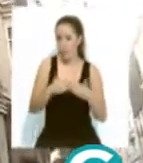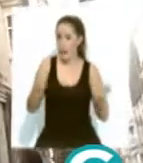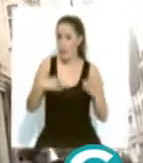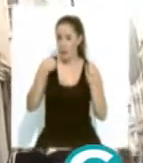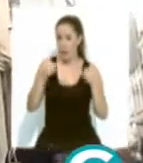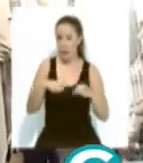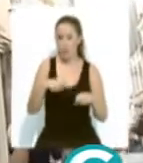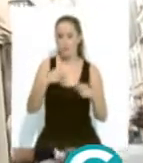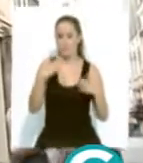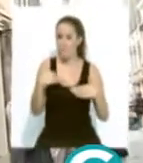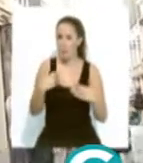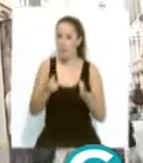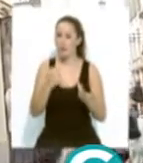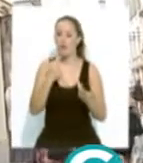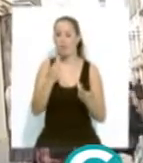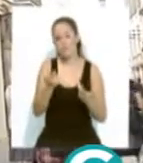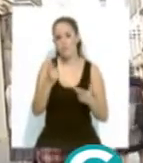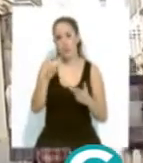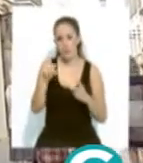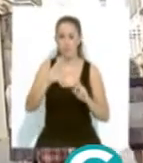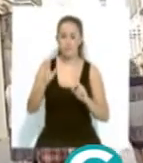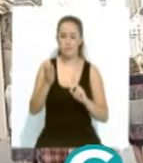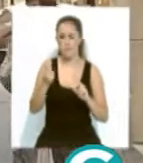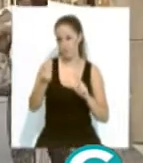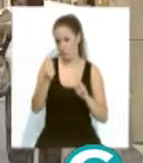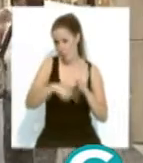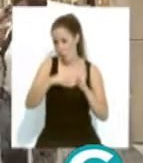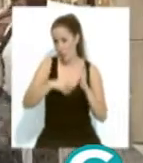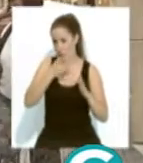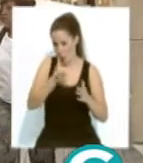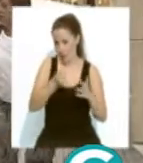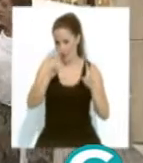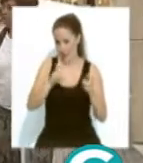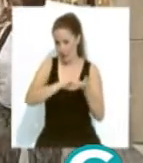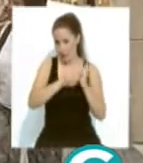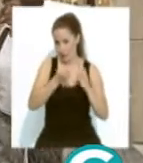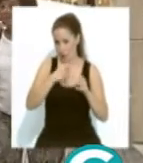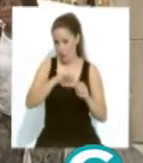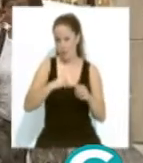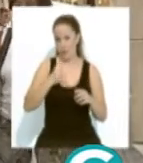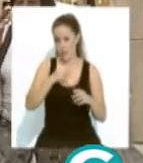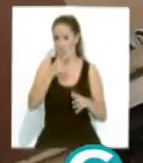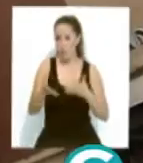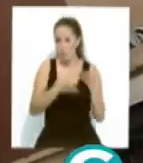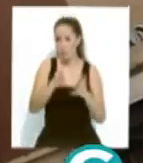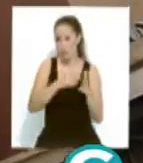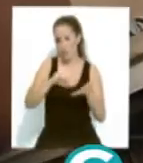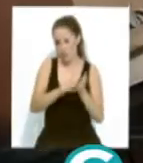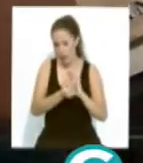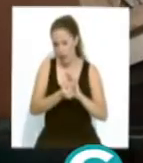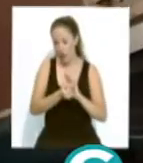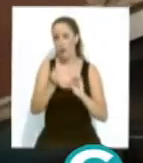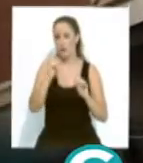los permisos pertinentes, derivará a su vez en una sanción al técnico privado correspondiente, ya que tanto el promotor como el técnico